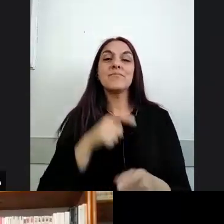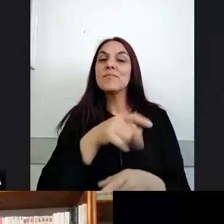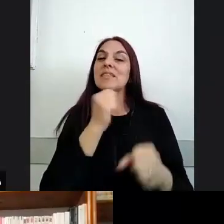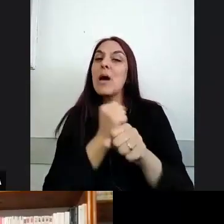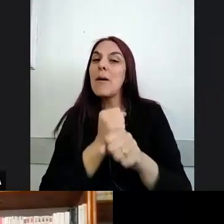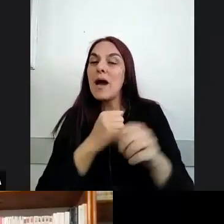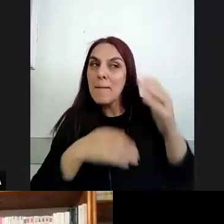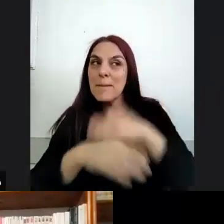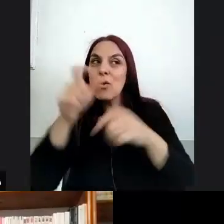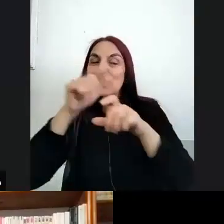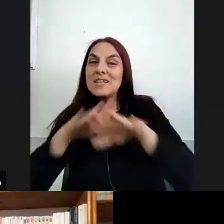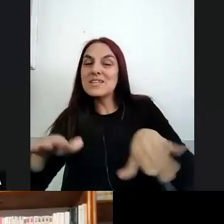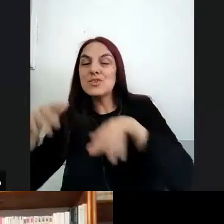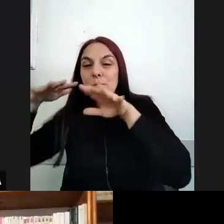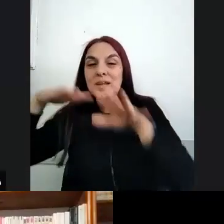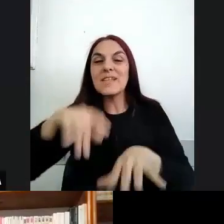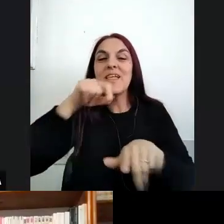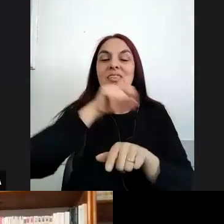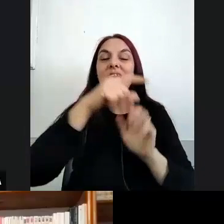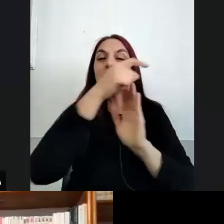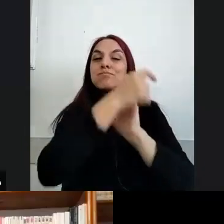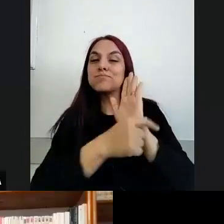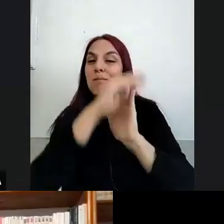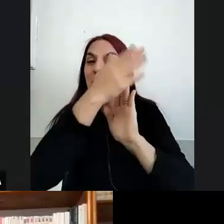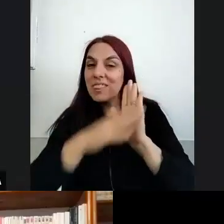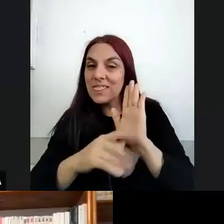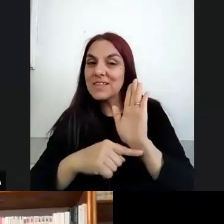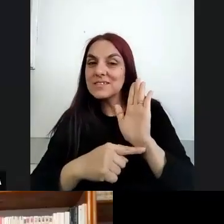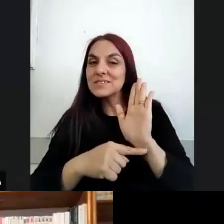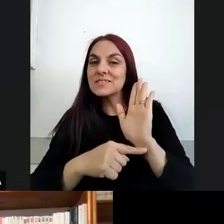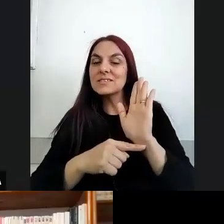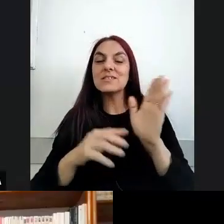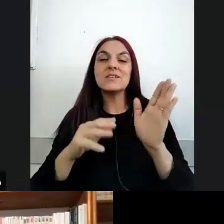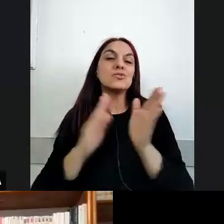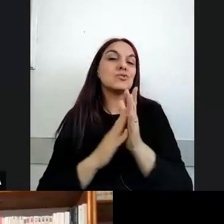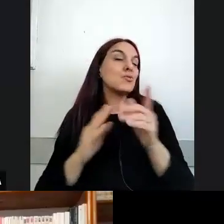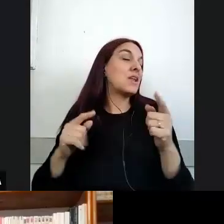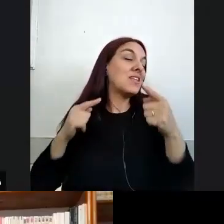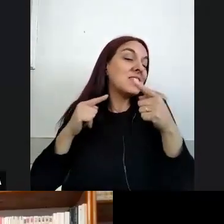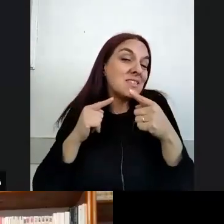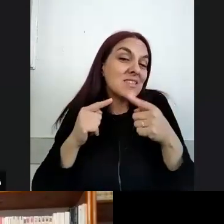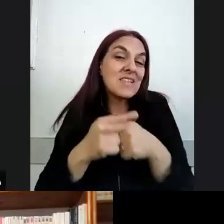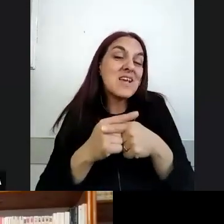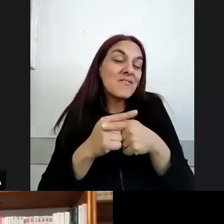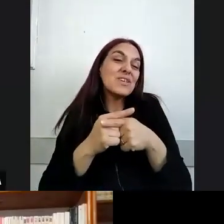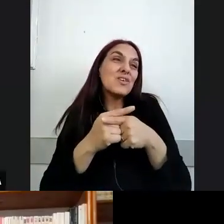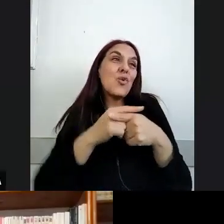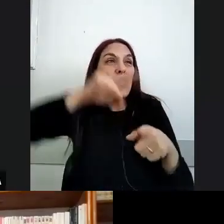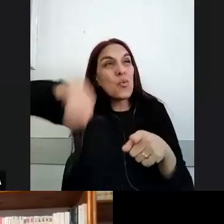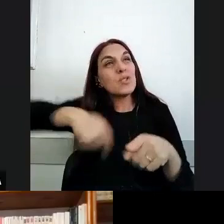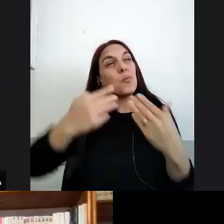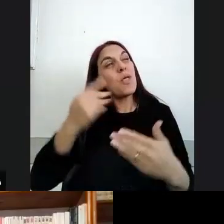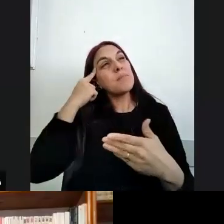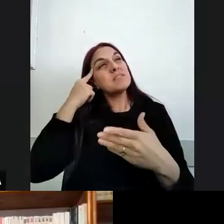con niños migrantes de la región andina en los desafíos digamos de pensar un itinerario